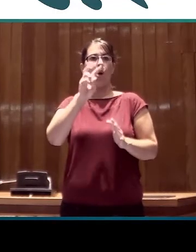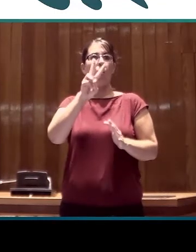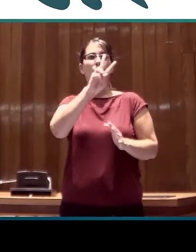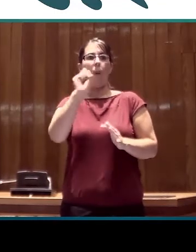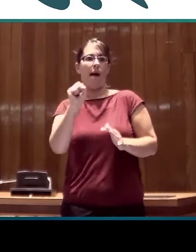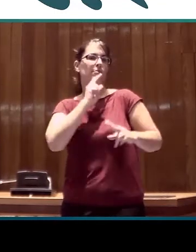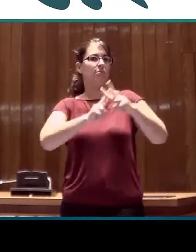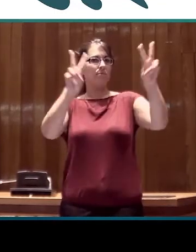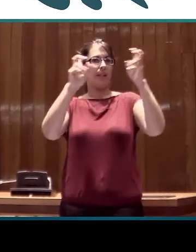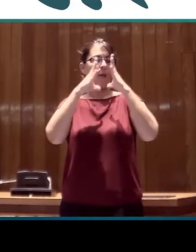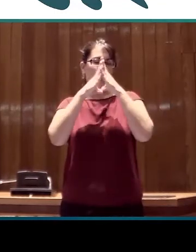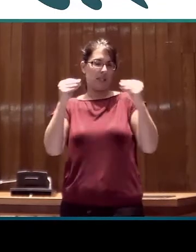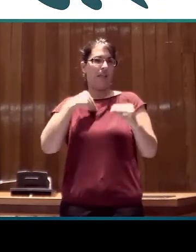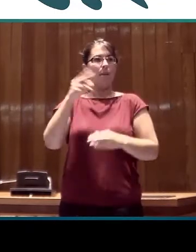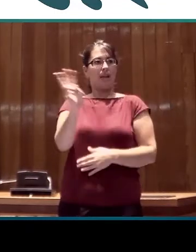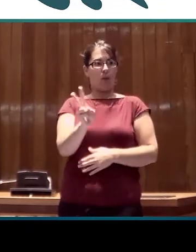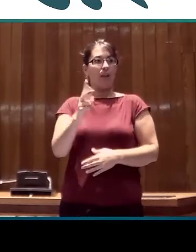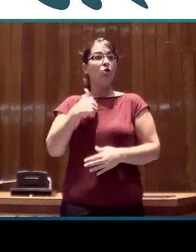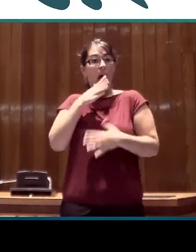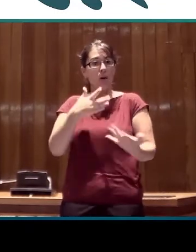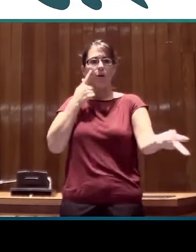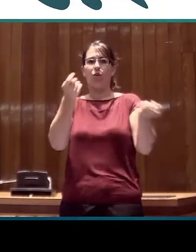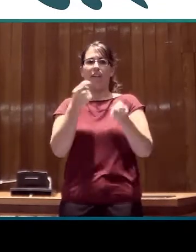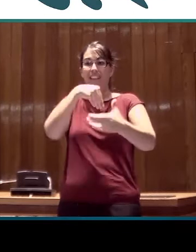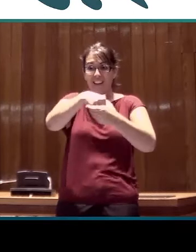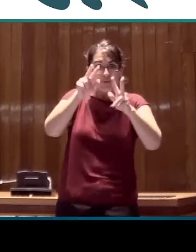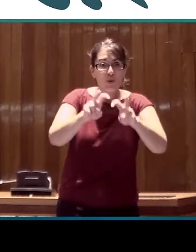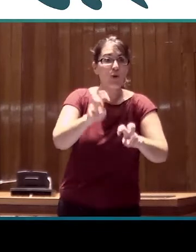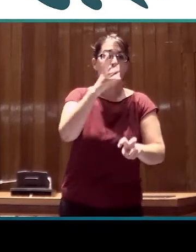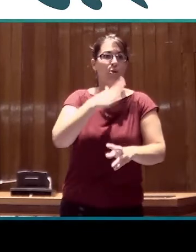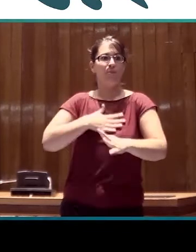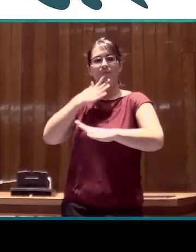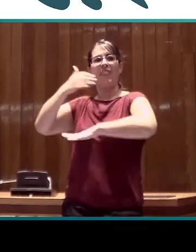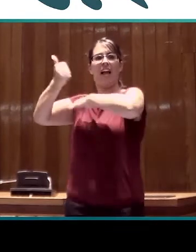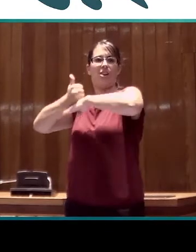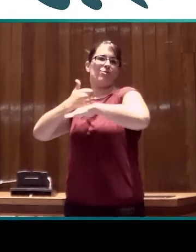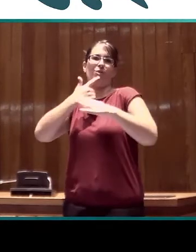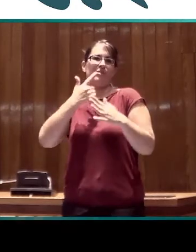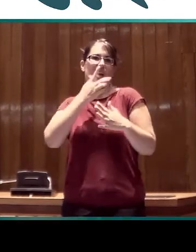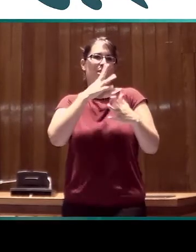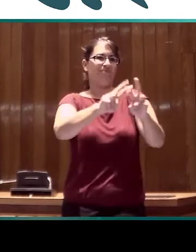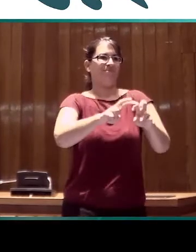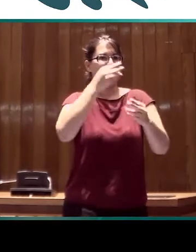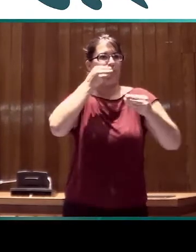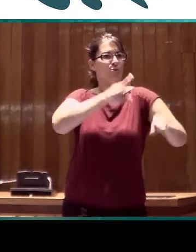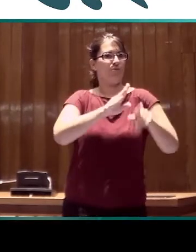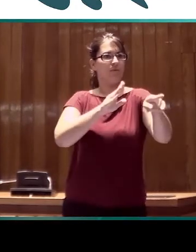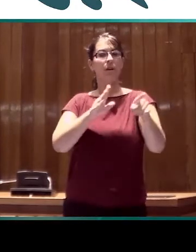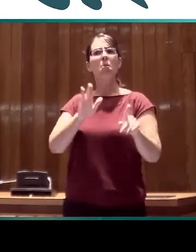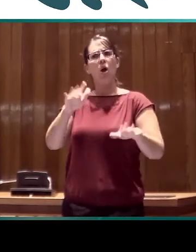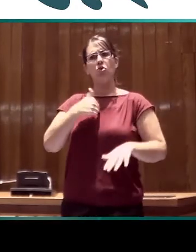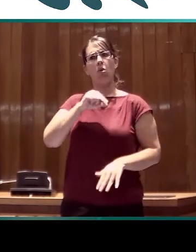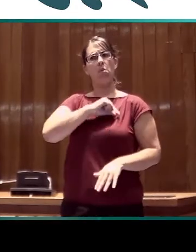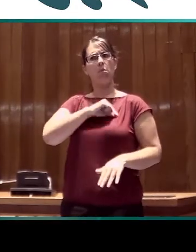me estoy limitando a coordinar, pero, bueno, yo creo, me siento realmente satisfecho con el trabajo que estamos realizando. Creo que somos un grupo muy